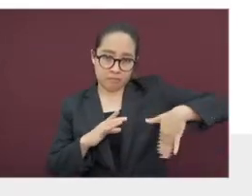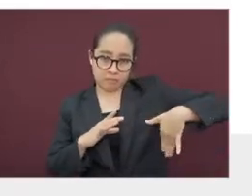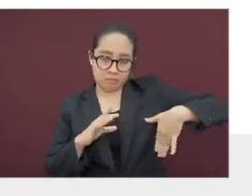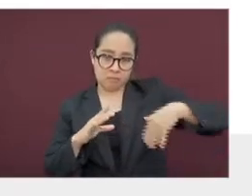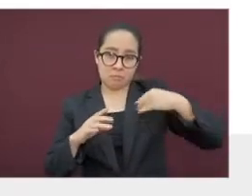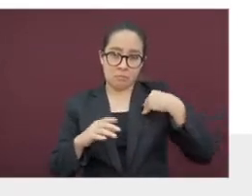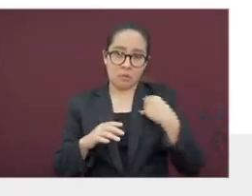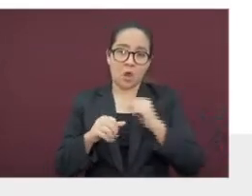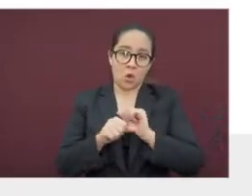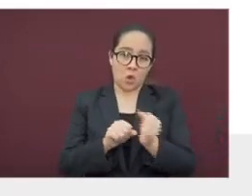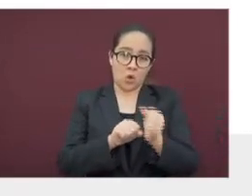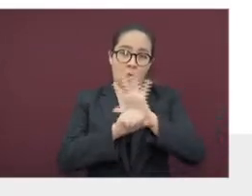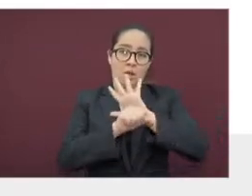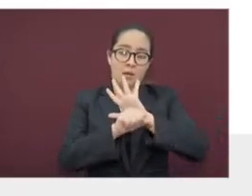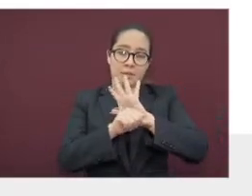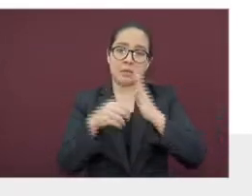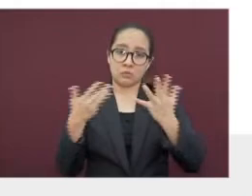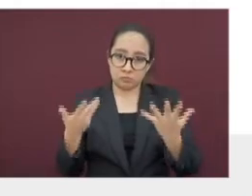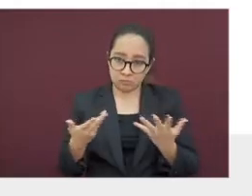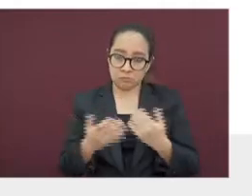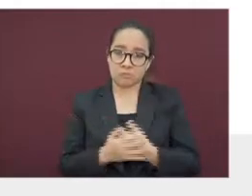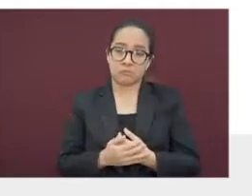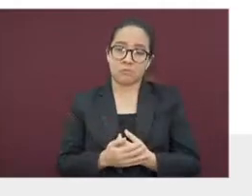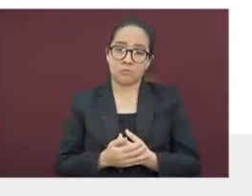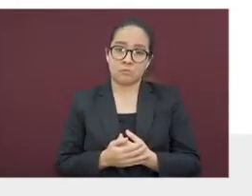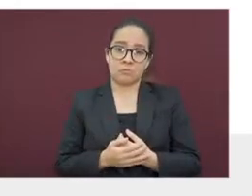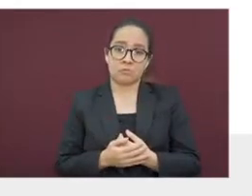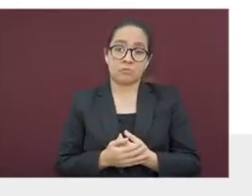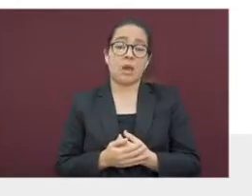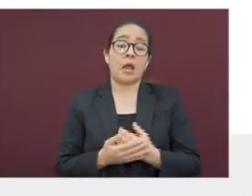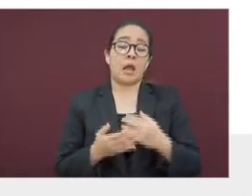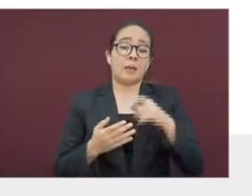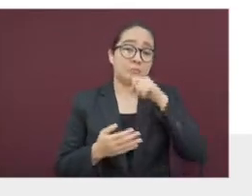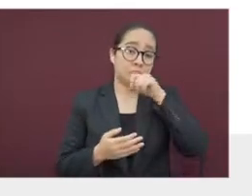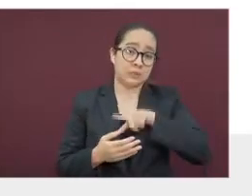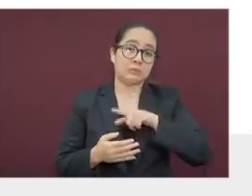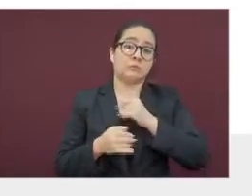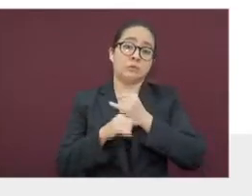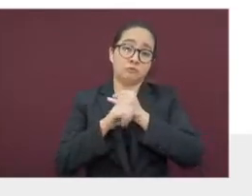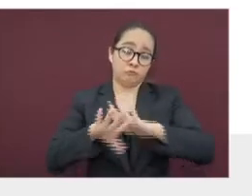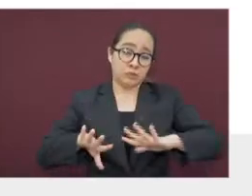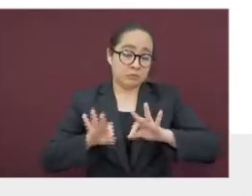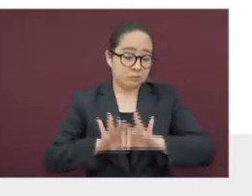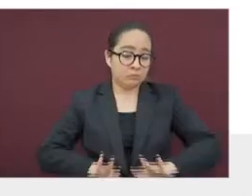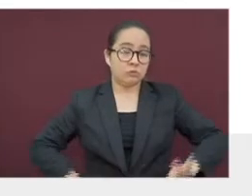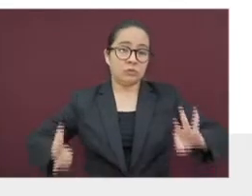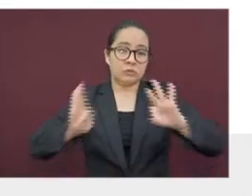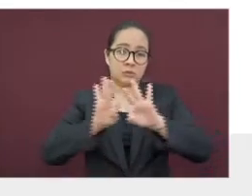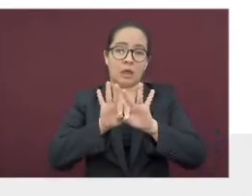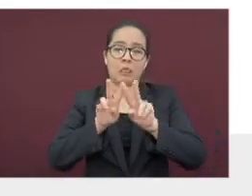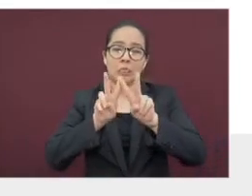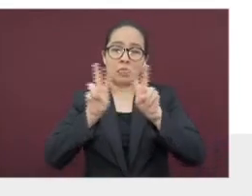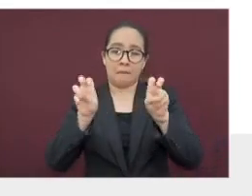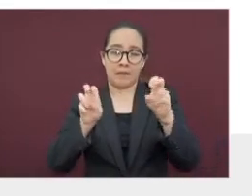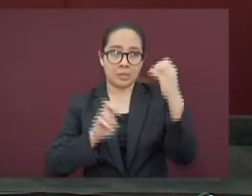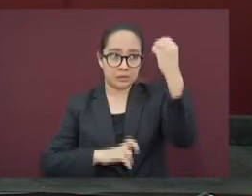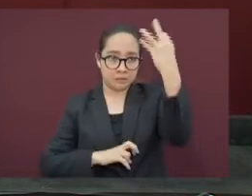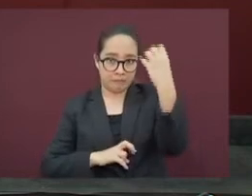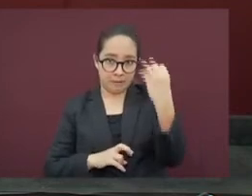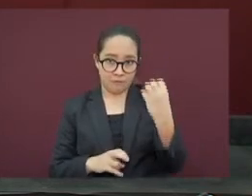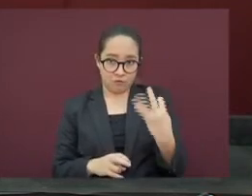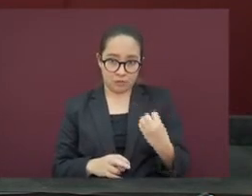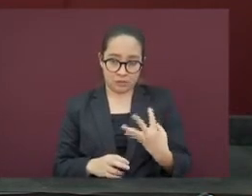de información relevante respecto a la semaforización. Y hoy